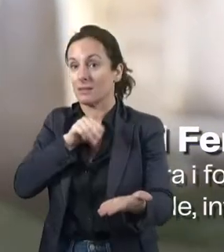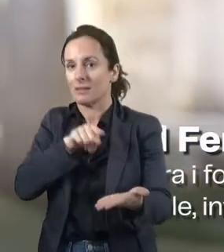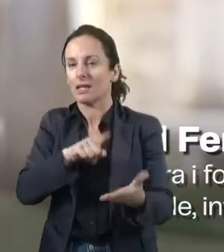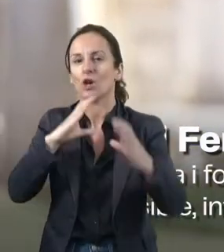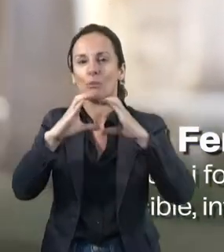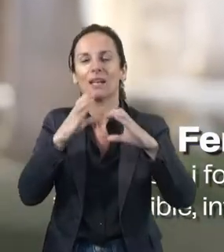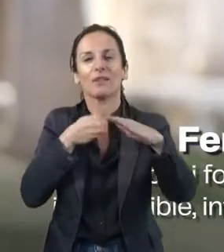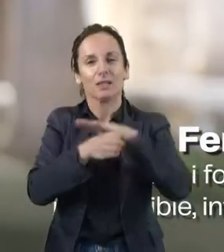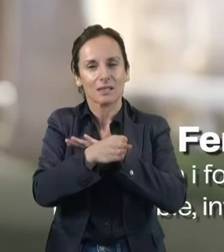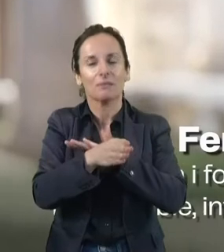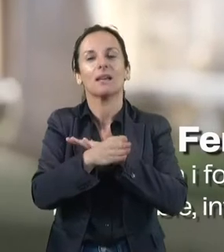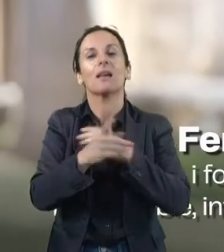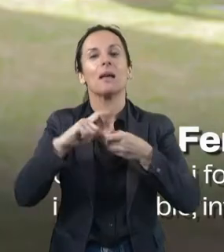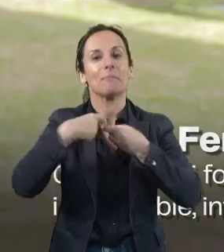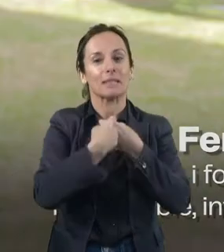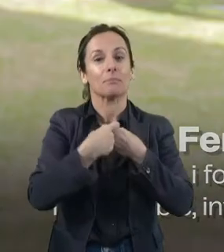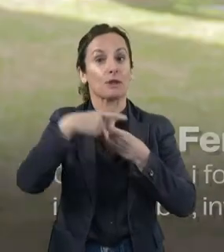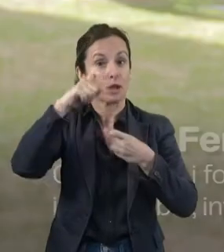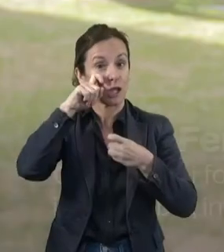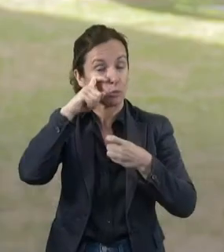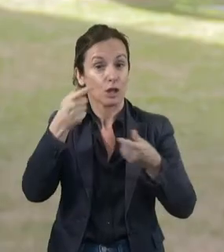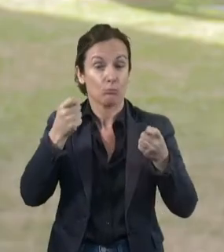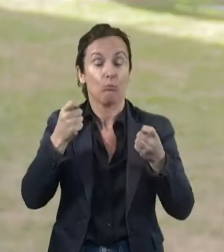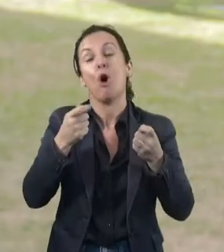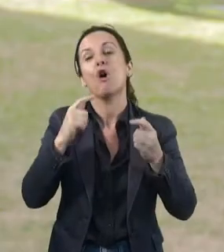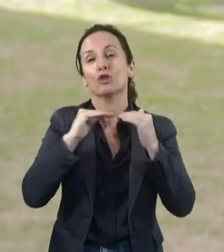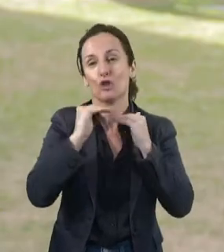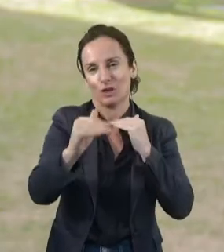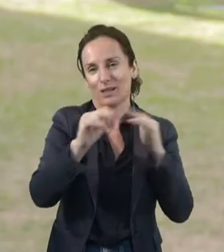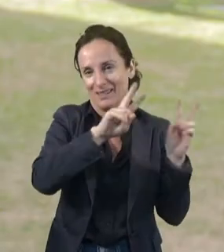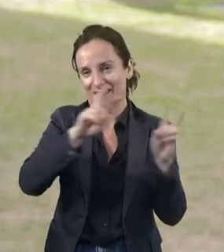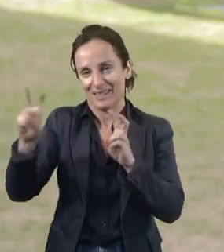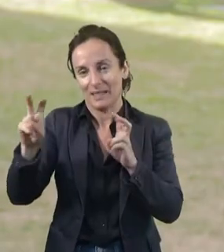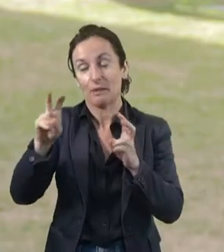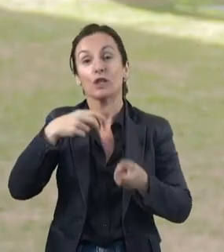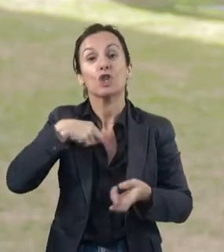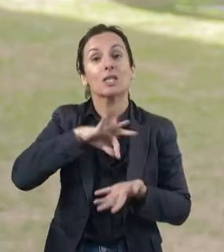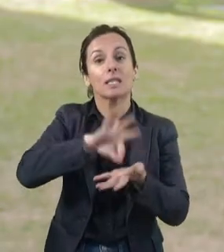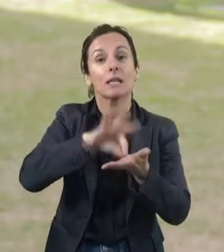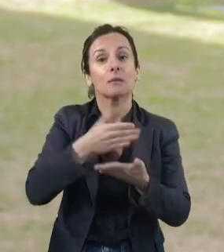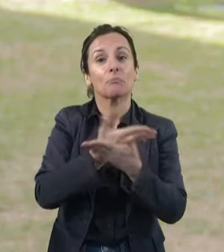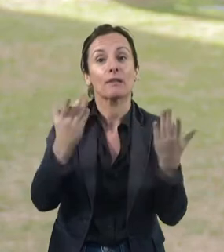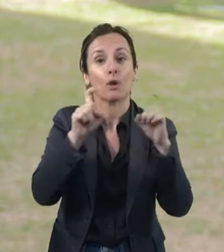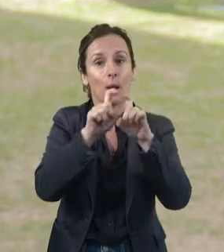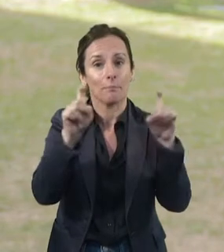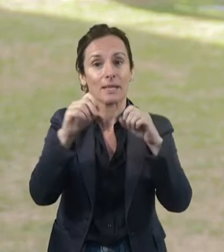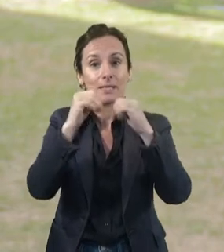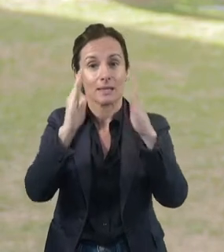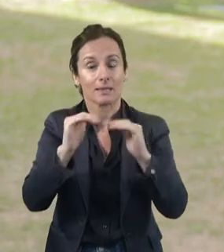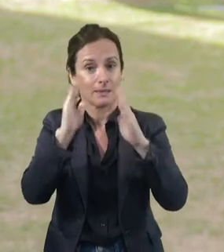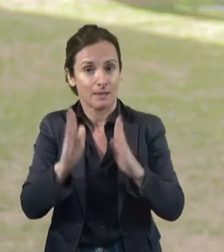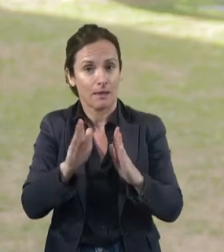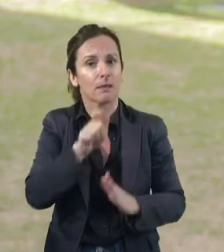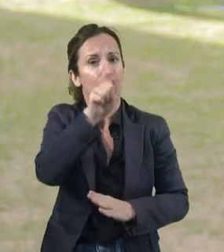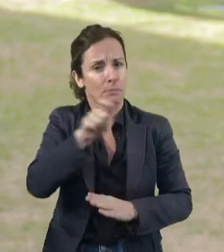participación y turismo sostenible. Trabajo tanto como con empresas, con entidades e incluso a veces como con particulares